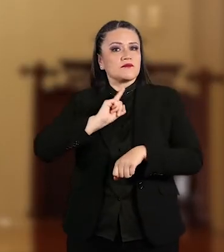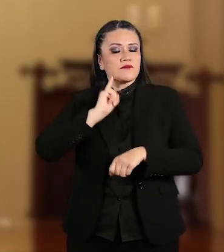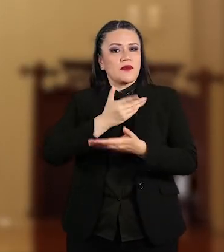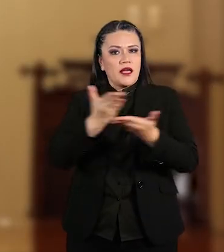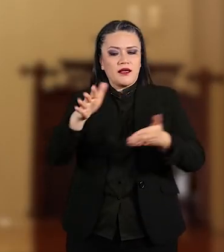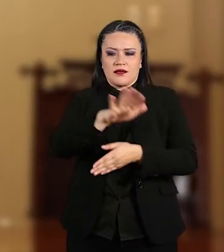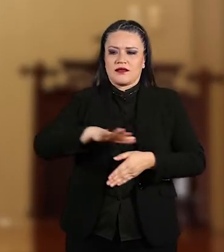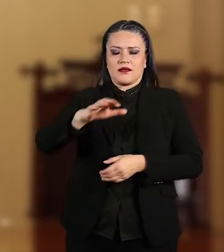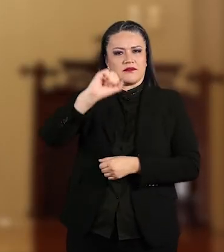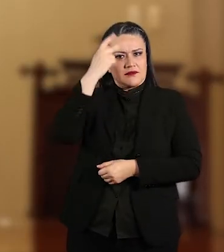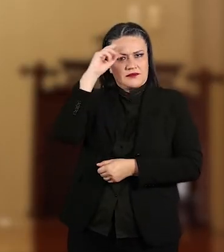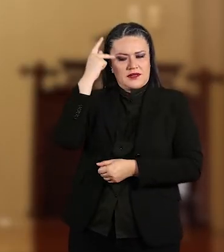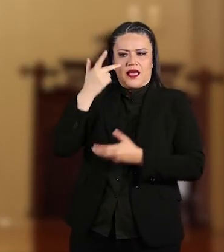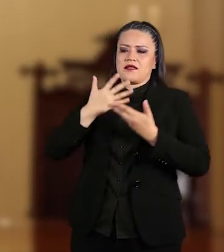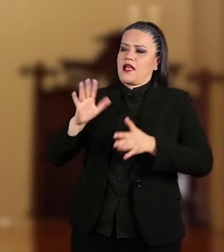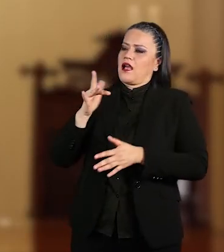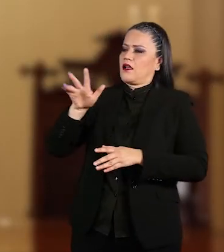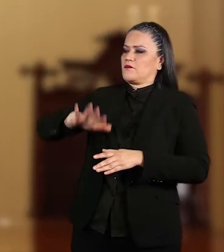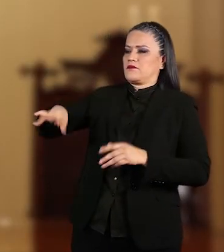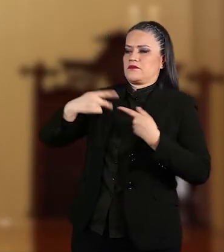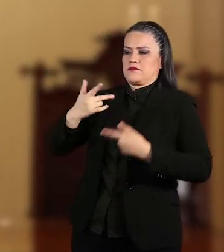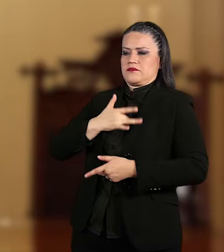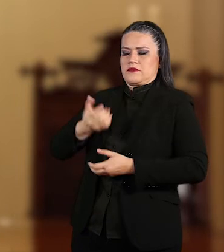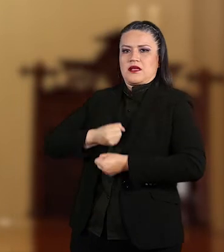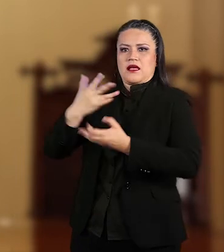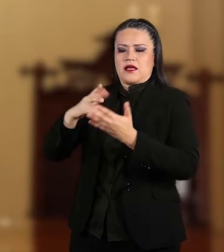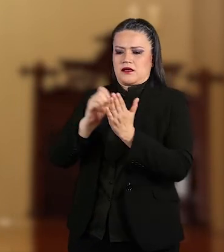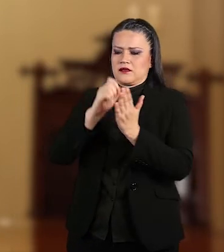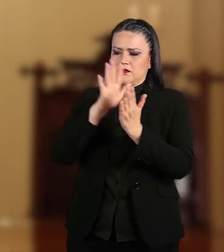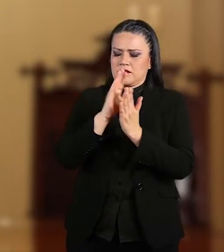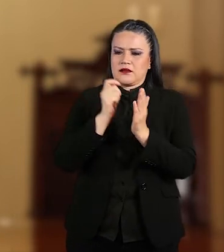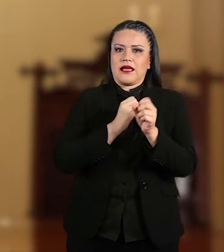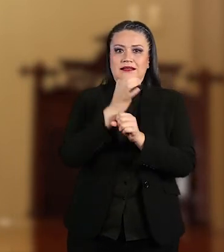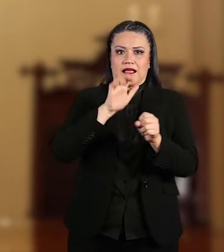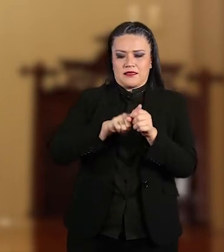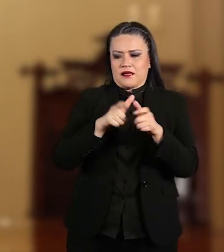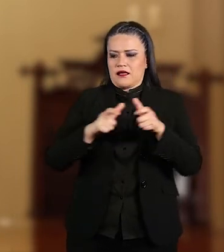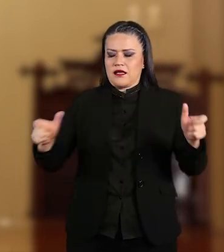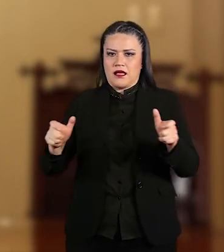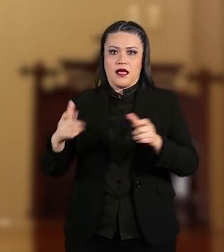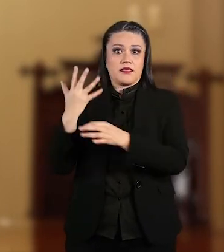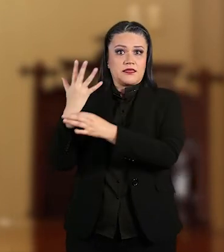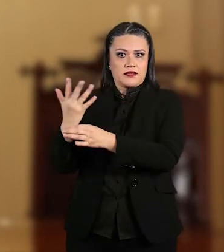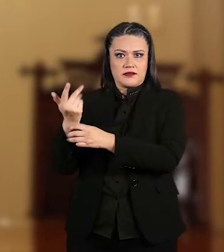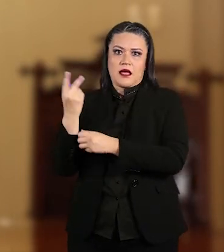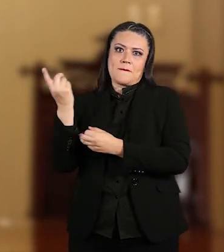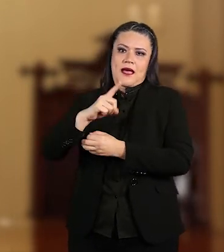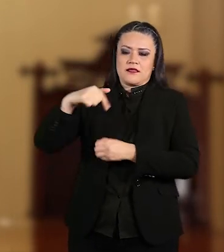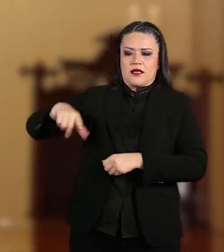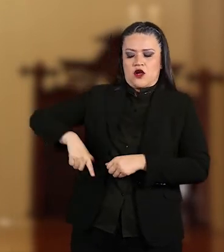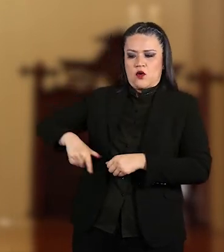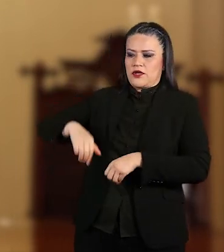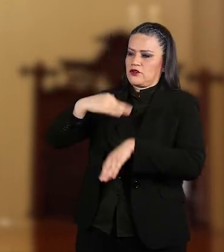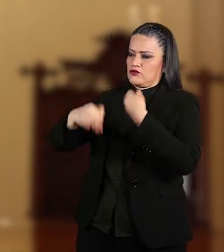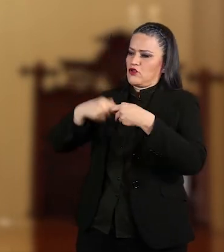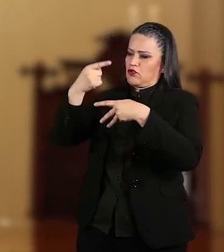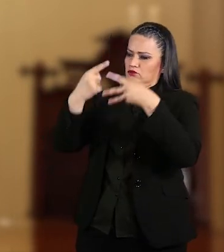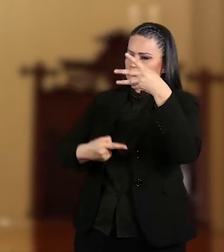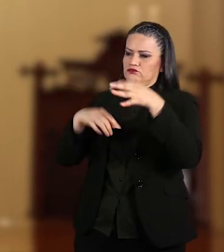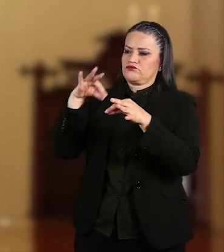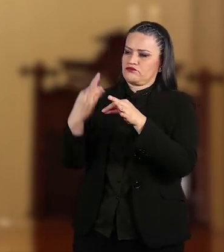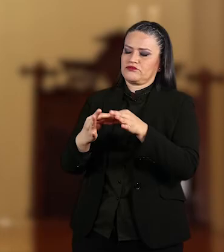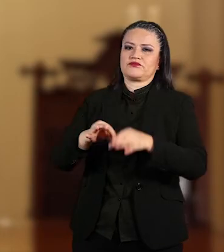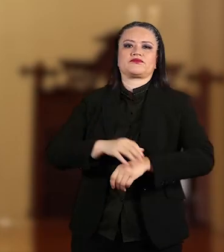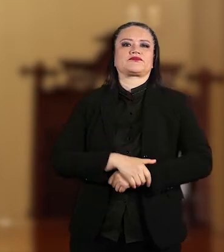y amigos, el pueblo de San Luis Potosí se ha expresado. Sus deseos plasmados en el Plan Estatal de Desarrollo son órdenes para este gobierno y los